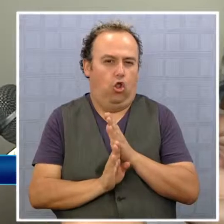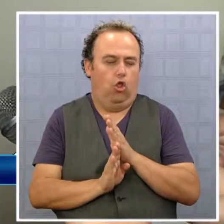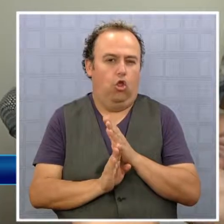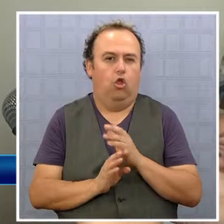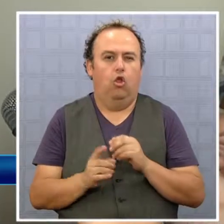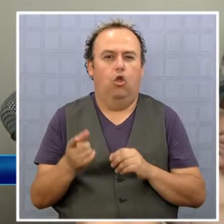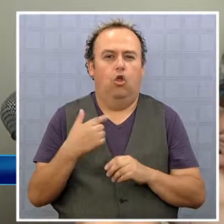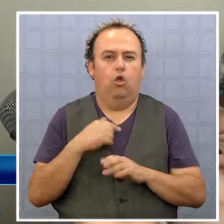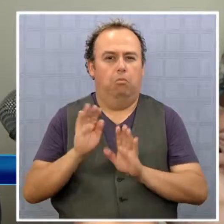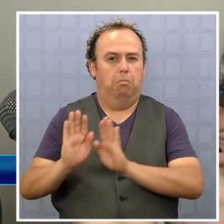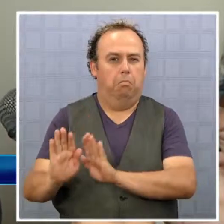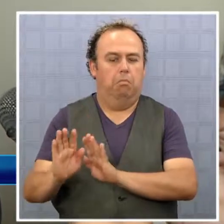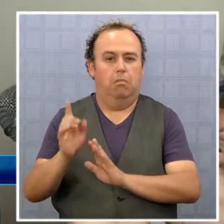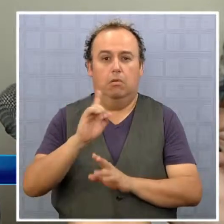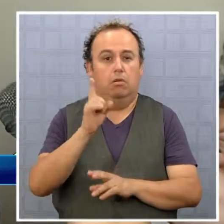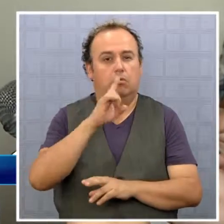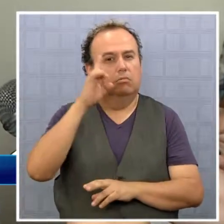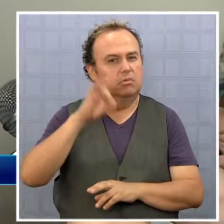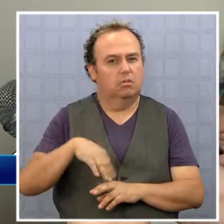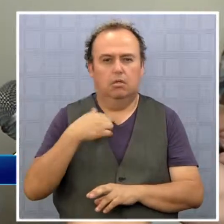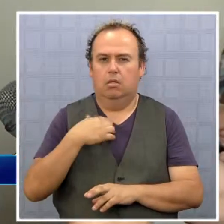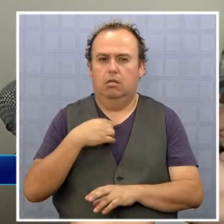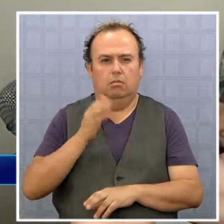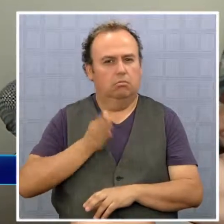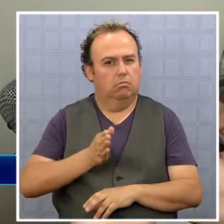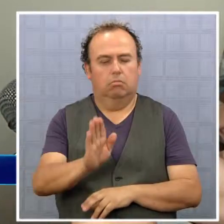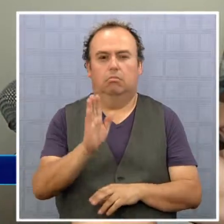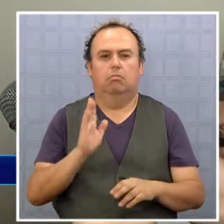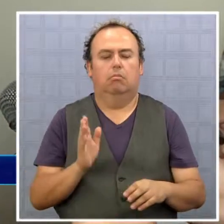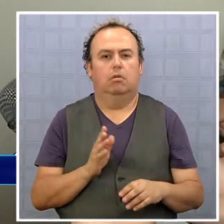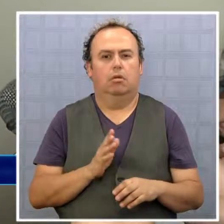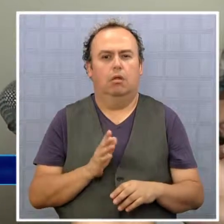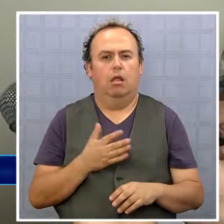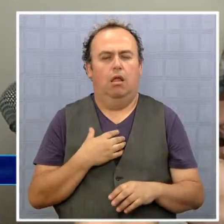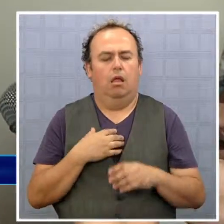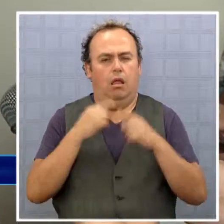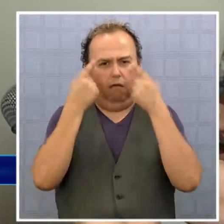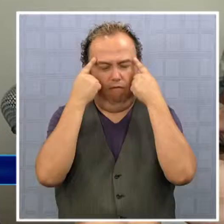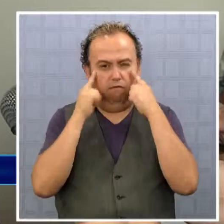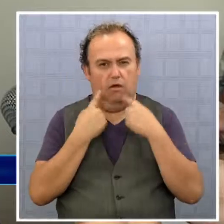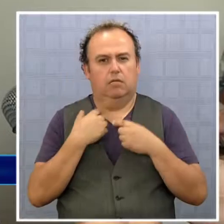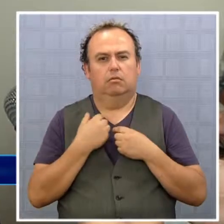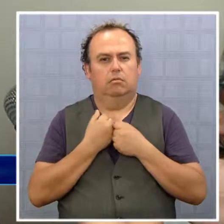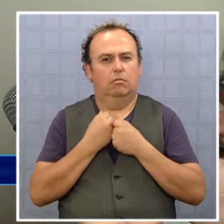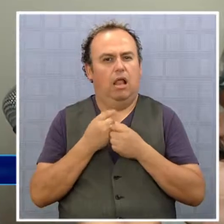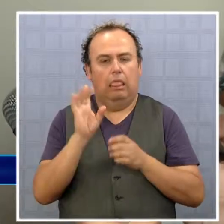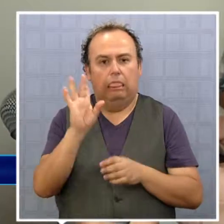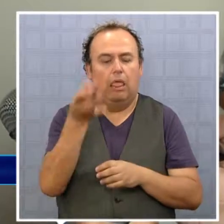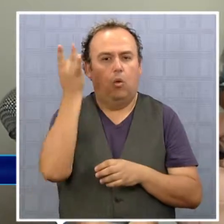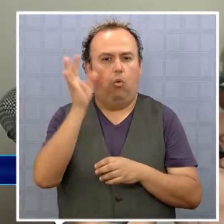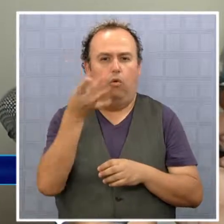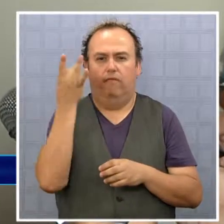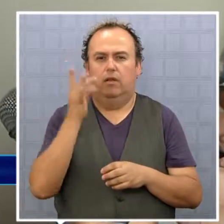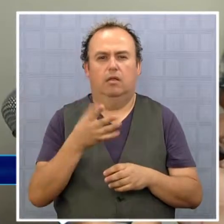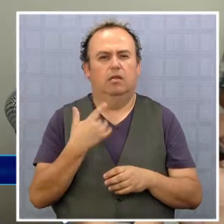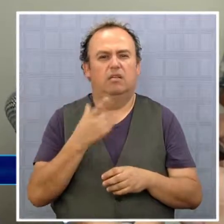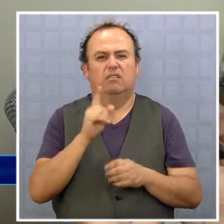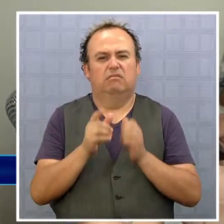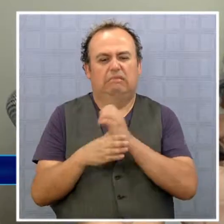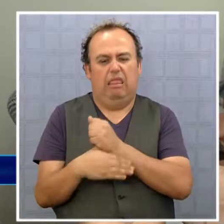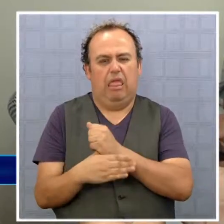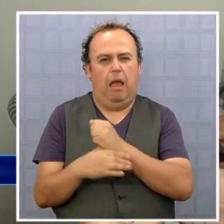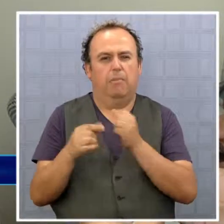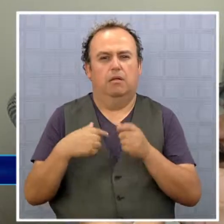encubren y le dan un manto de impunidad, sepa que nosotros vamos a seguir perseverando en este esfuerzo que estamos dando gigante, titánico,